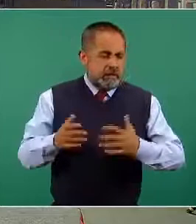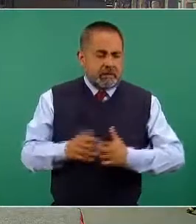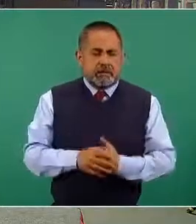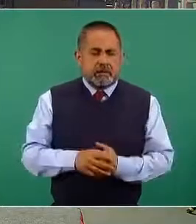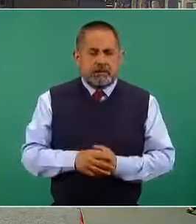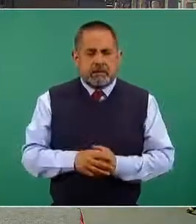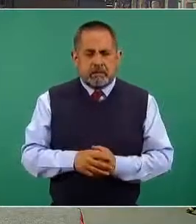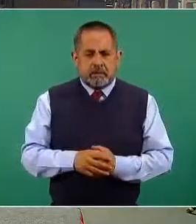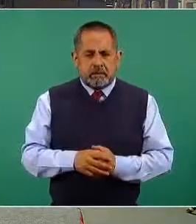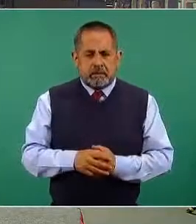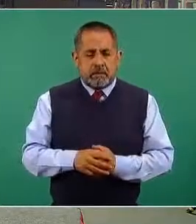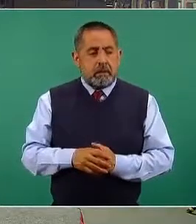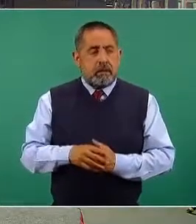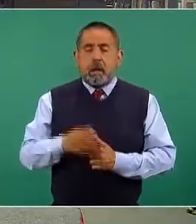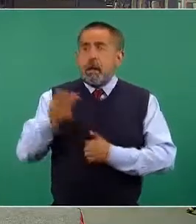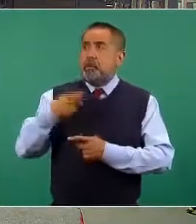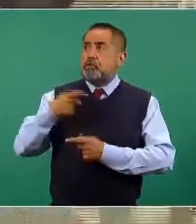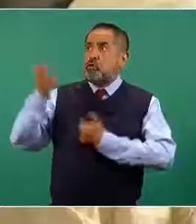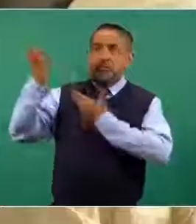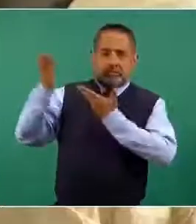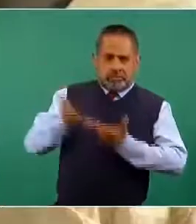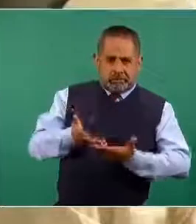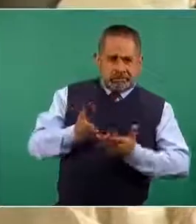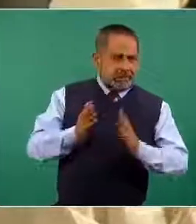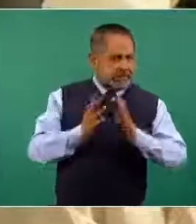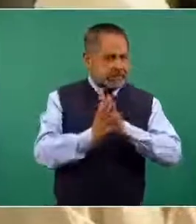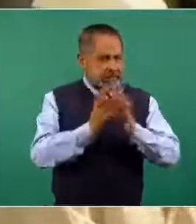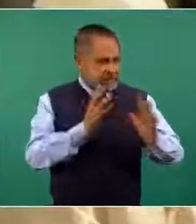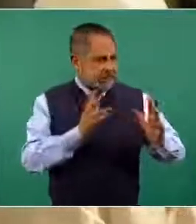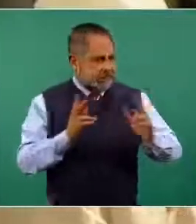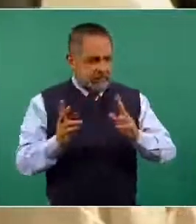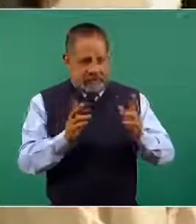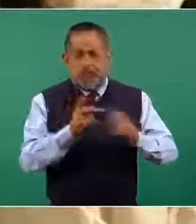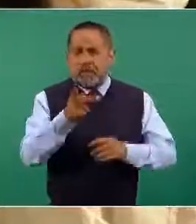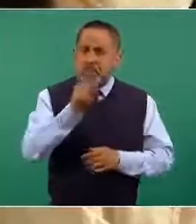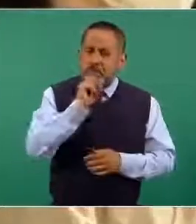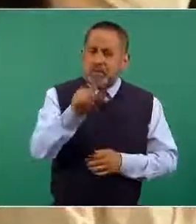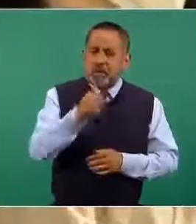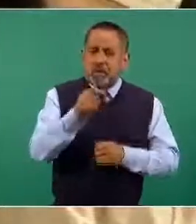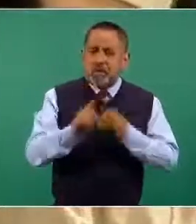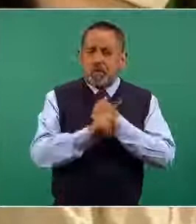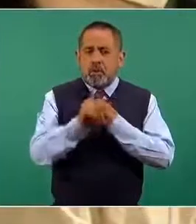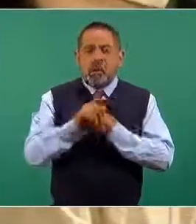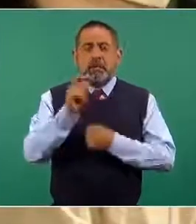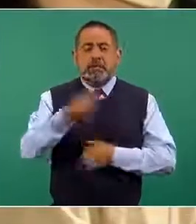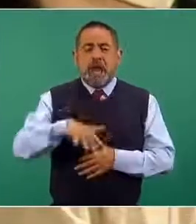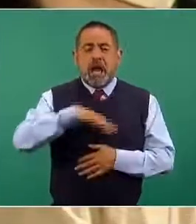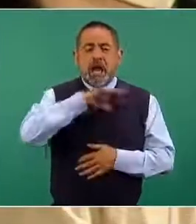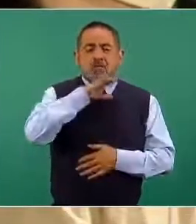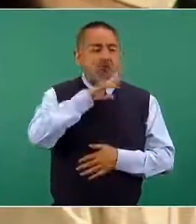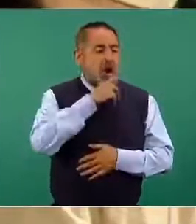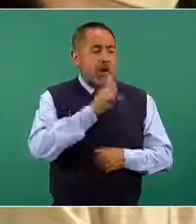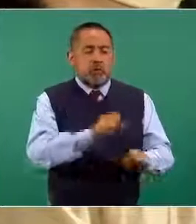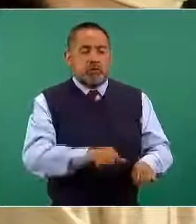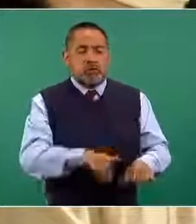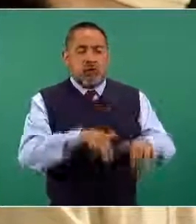Bueno, también estamos hablando de un problema muy grave, que en este caso es la basura, la basura